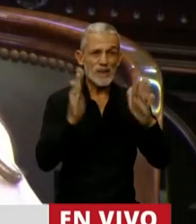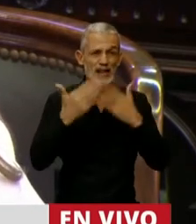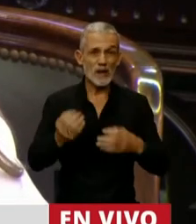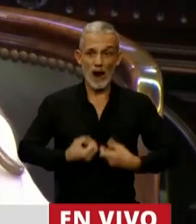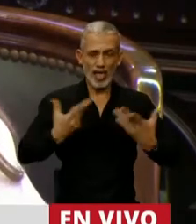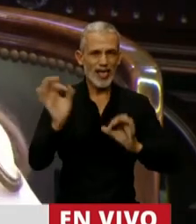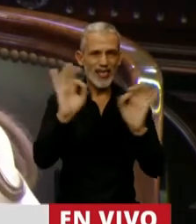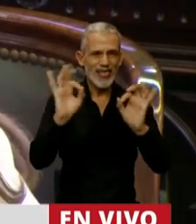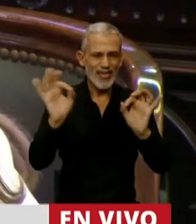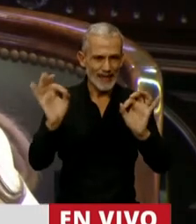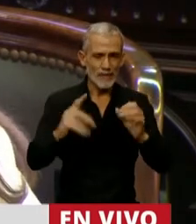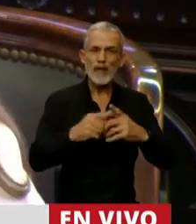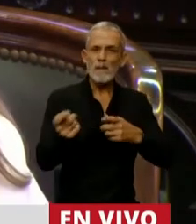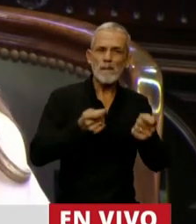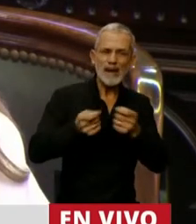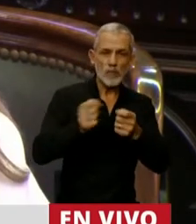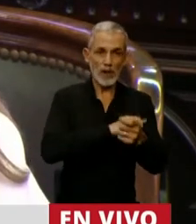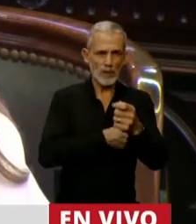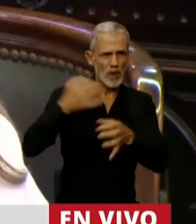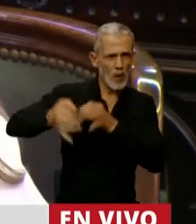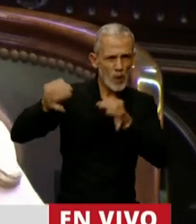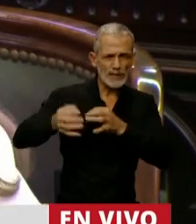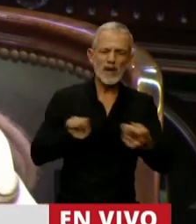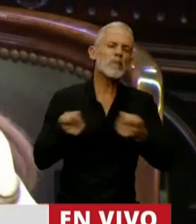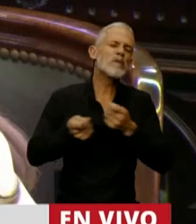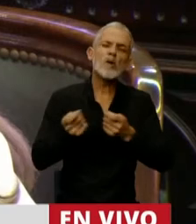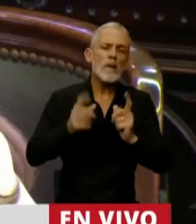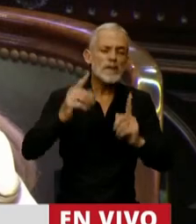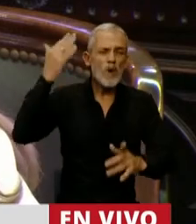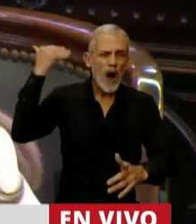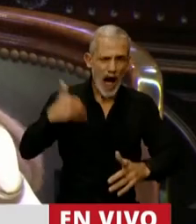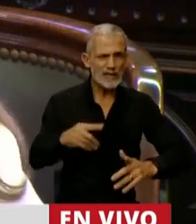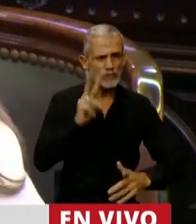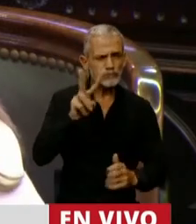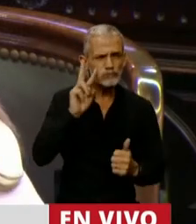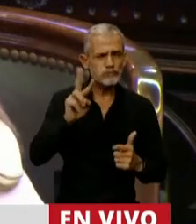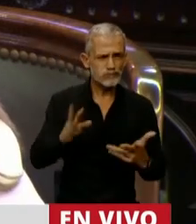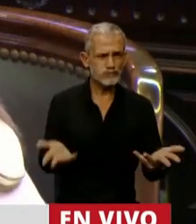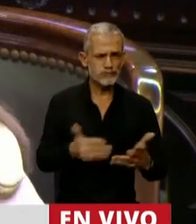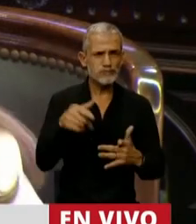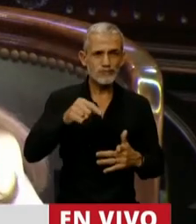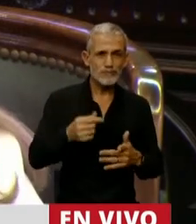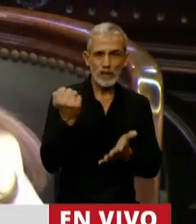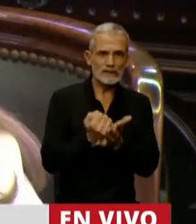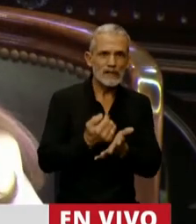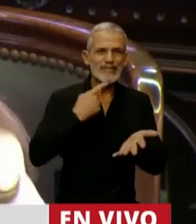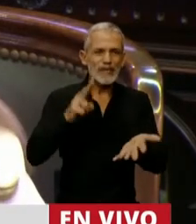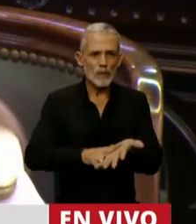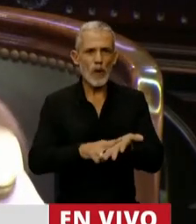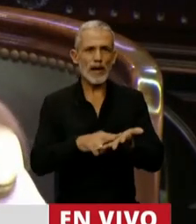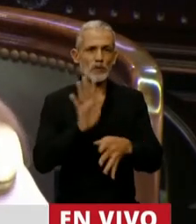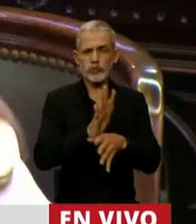expresión, manipulando al poder judicial como hace tiempo no se veía, grabando al patrimonio con impuestos